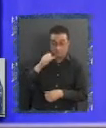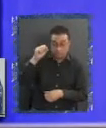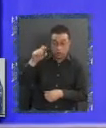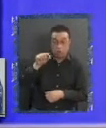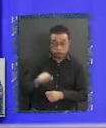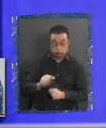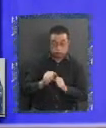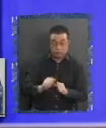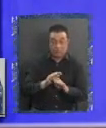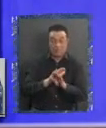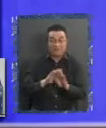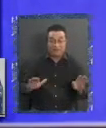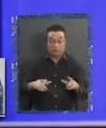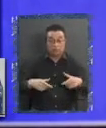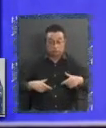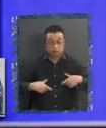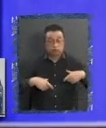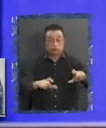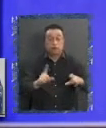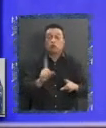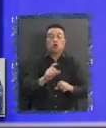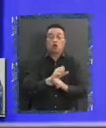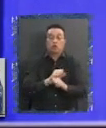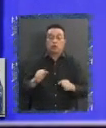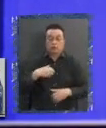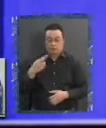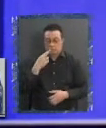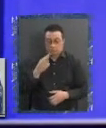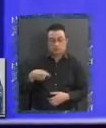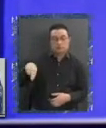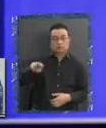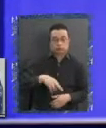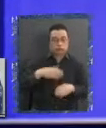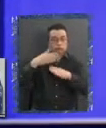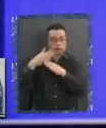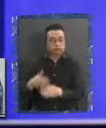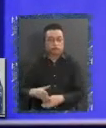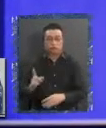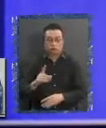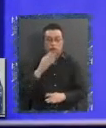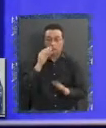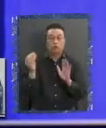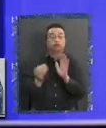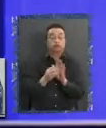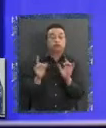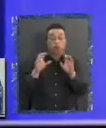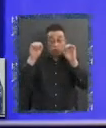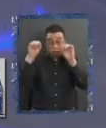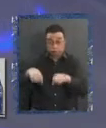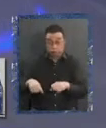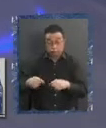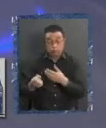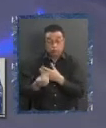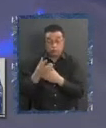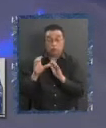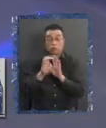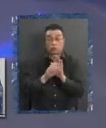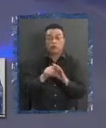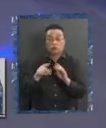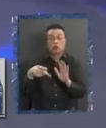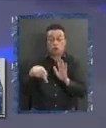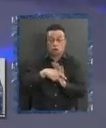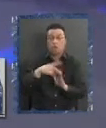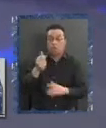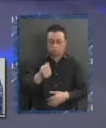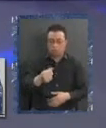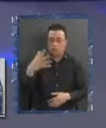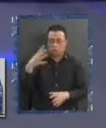terminar su mandato pero no va a poder tener reelección de un periodo como si establece si es se aprobara el nuevo texto constitucional valiosa Mónica